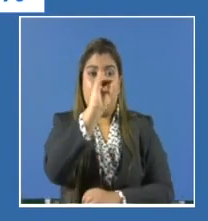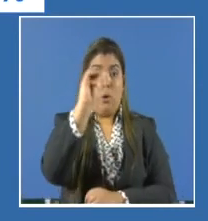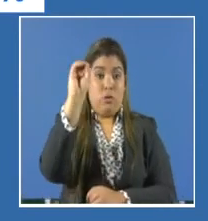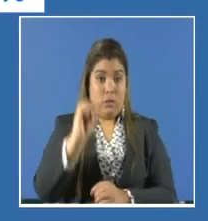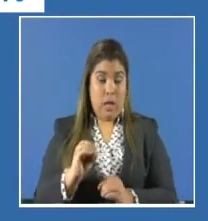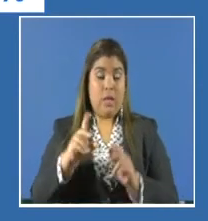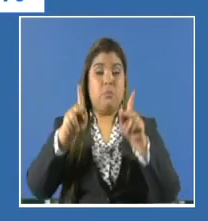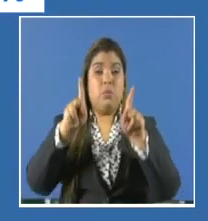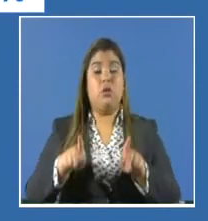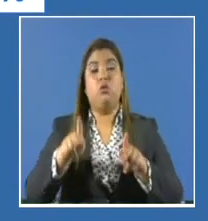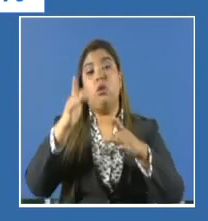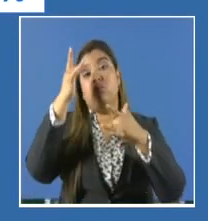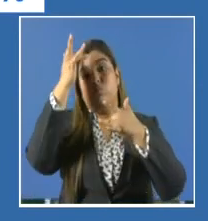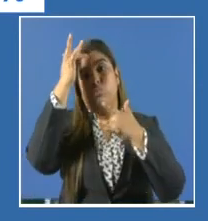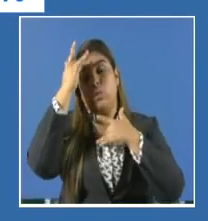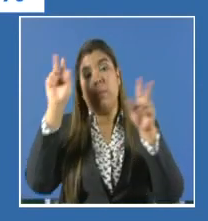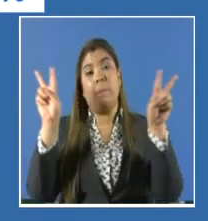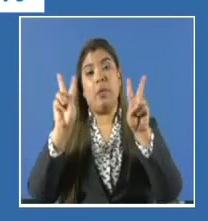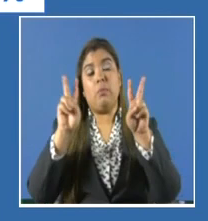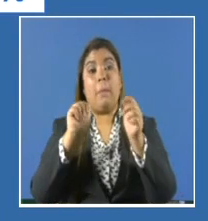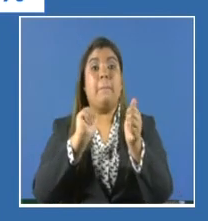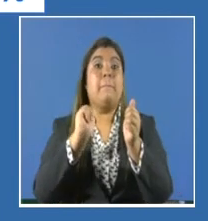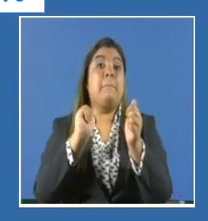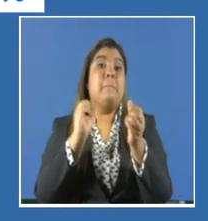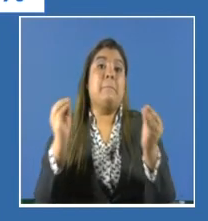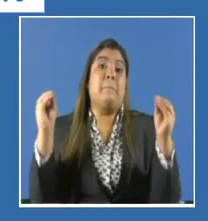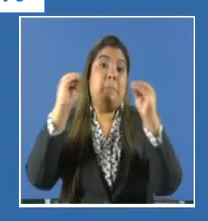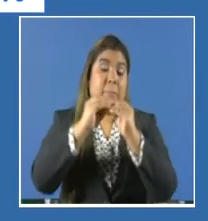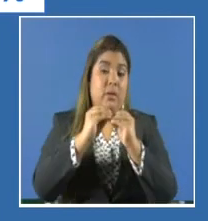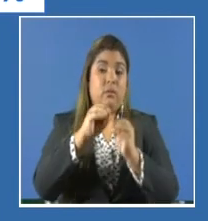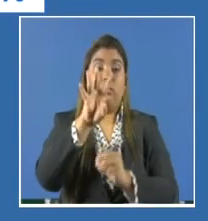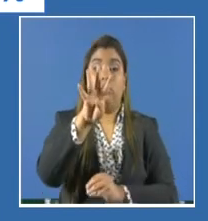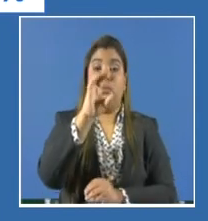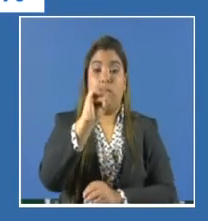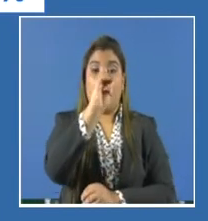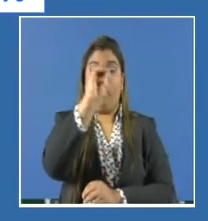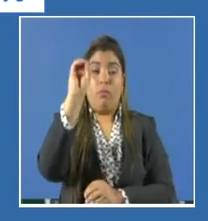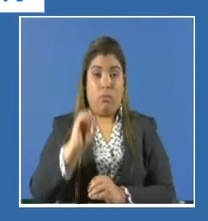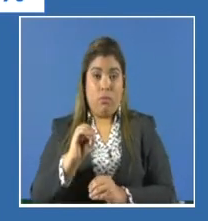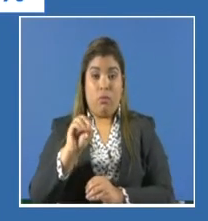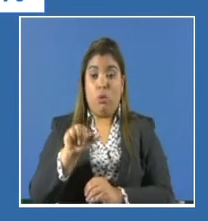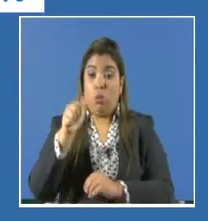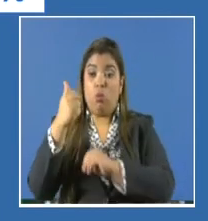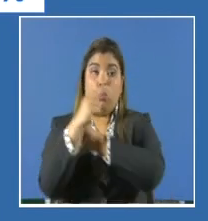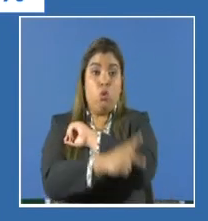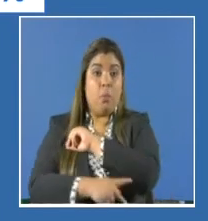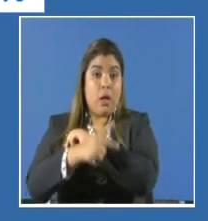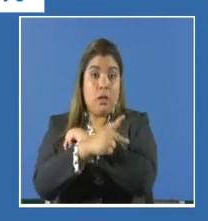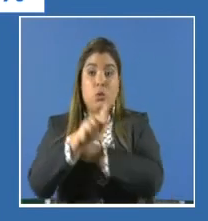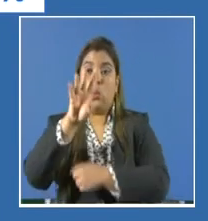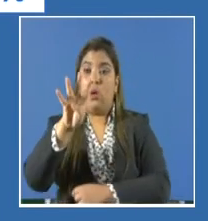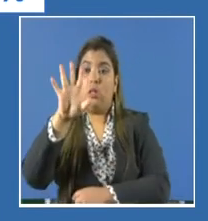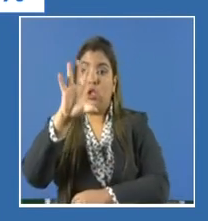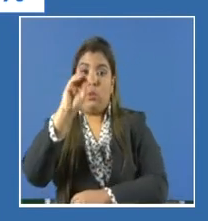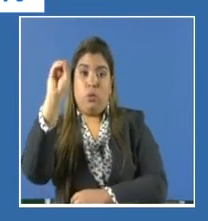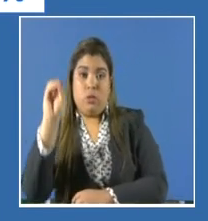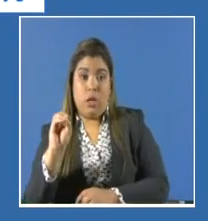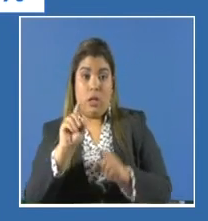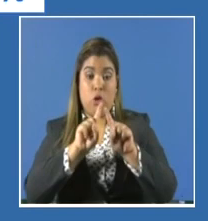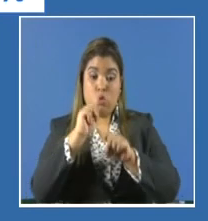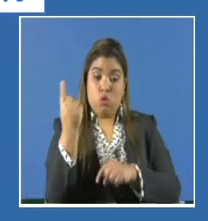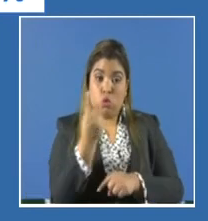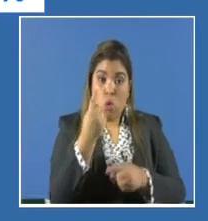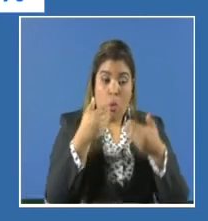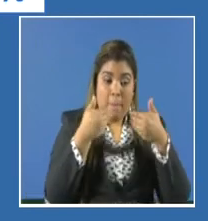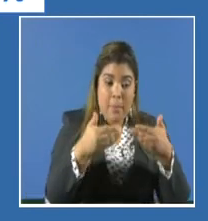casos activos que sobrepasa el 40%. A nivel global está el 45%. Panamá tiene